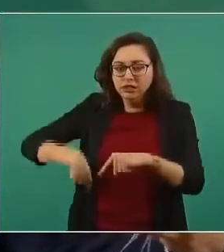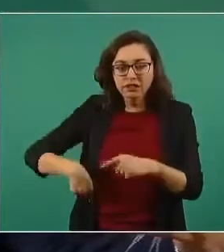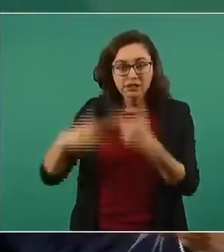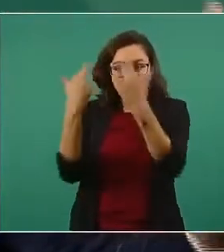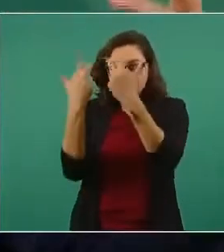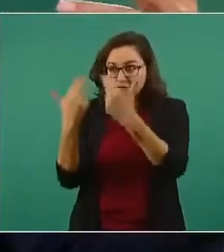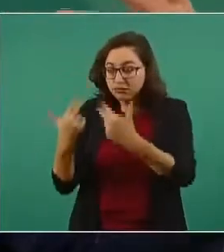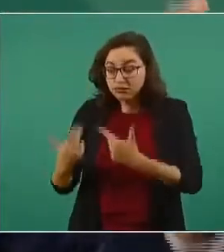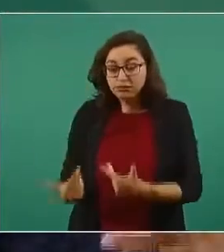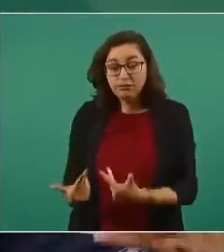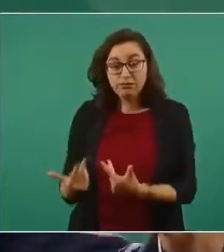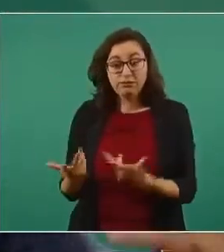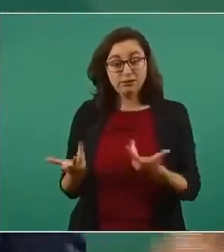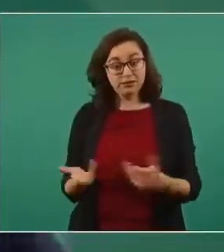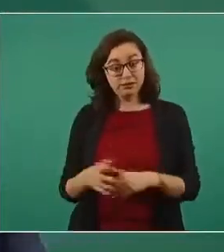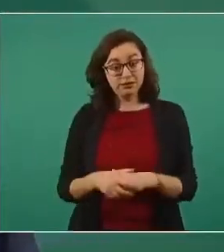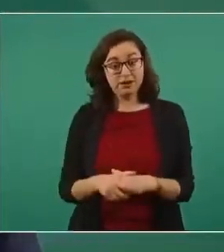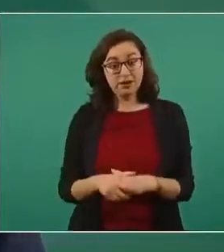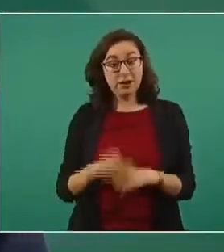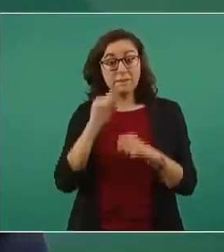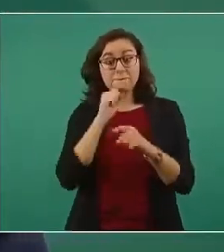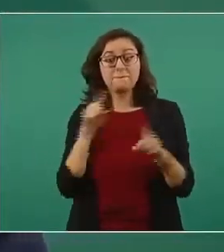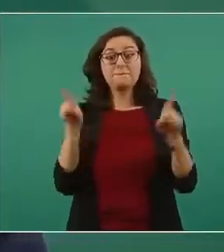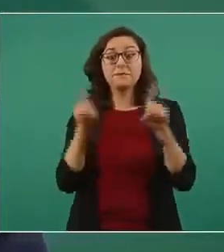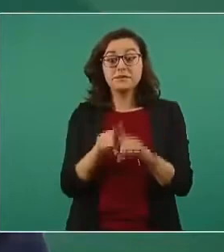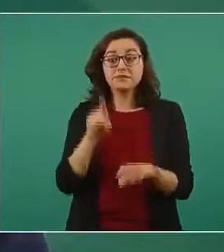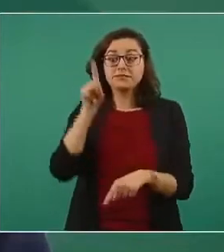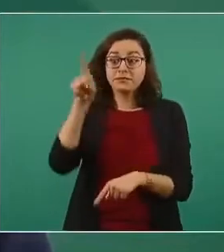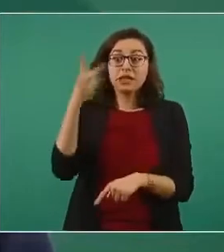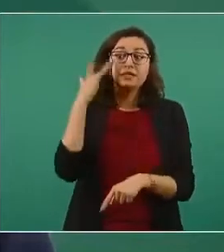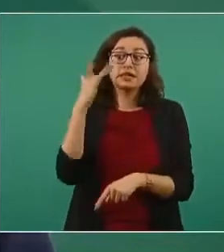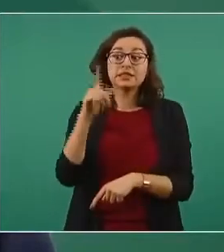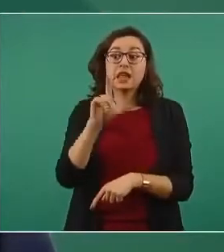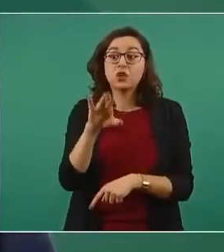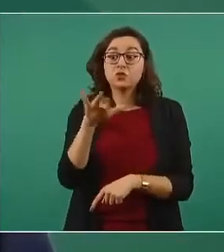iban a cerrar el aeropuerto de Santa Lucía,